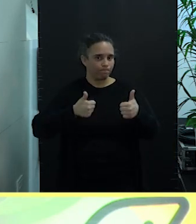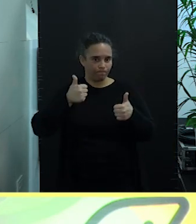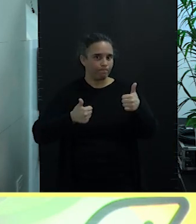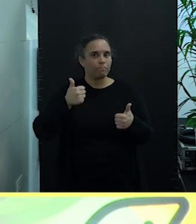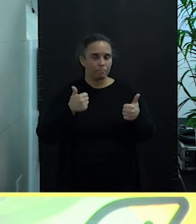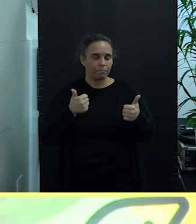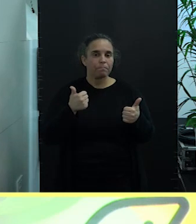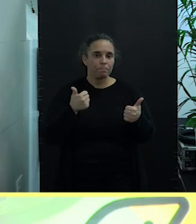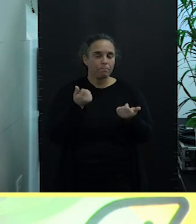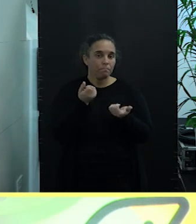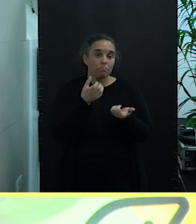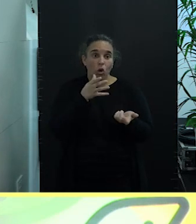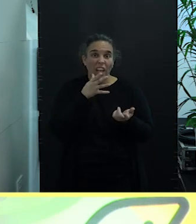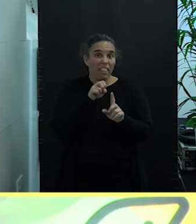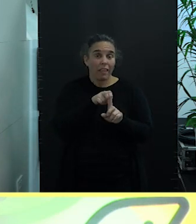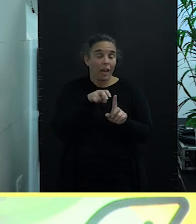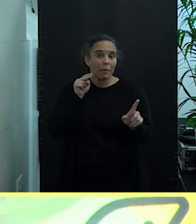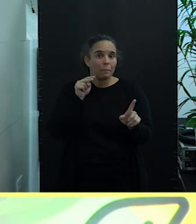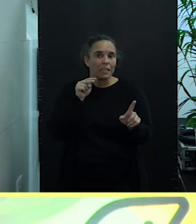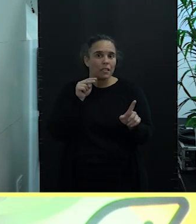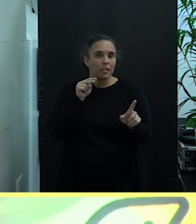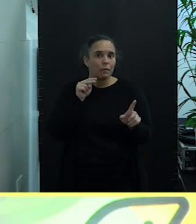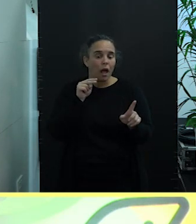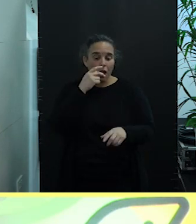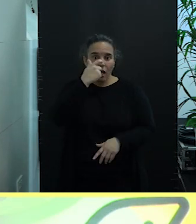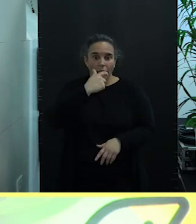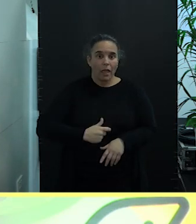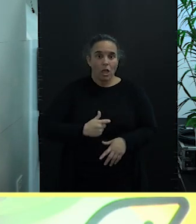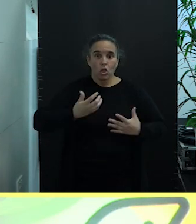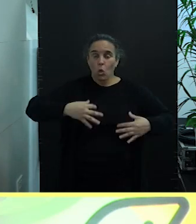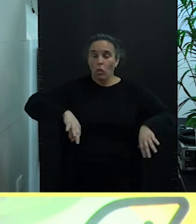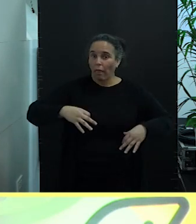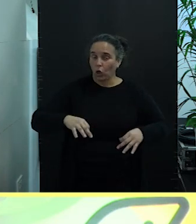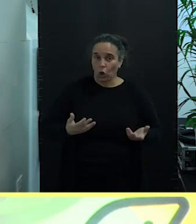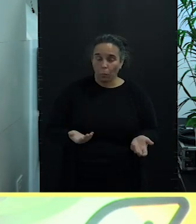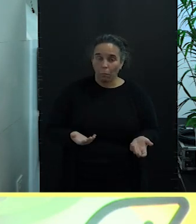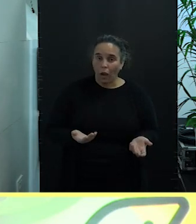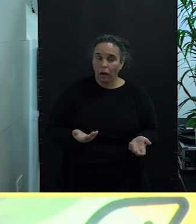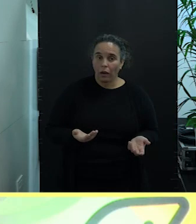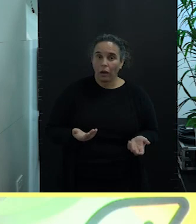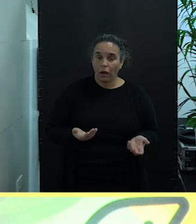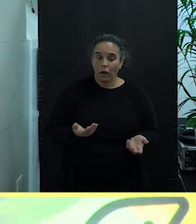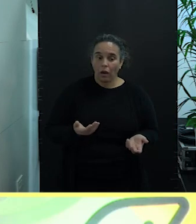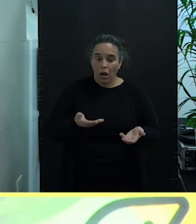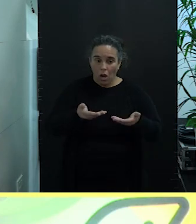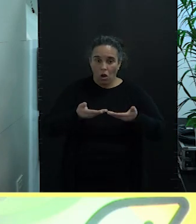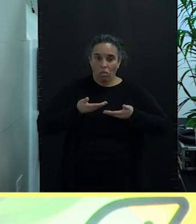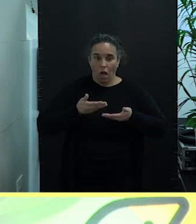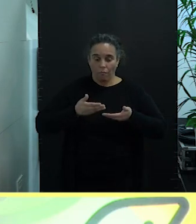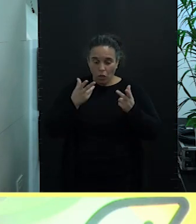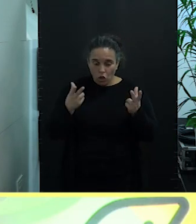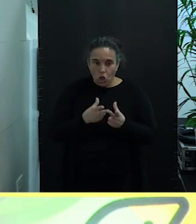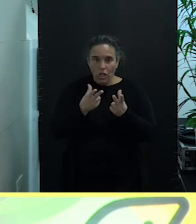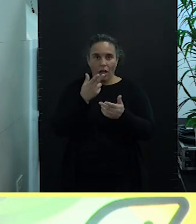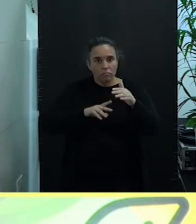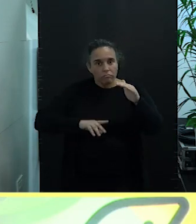desde una perspectiva de ciudadano normal, nos llevaría al progreso de la sociedad en la